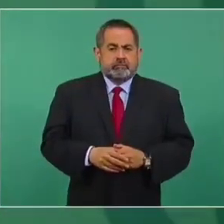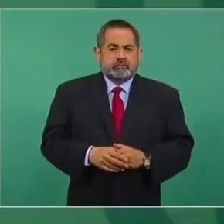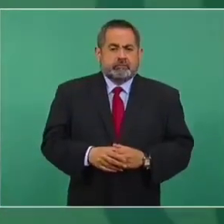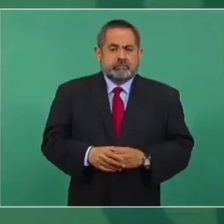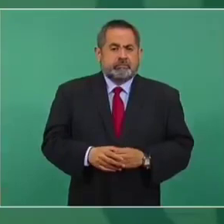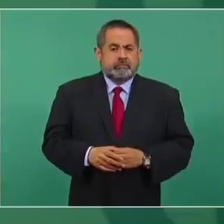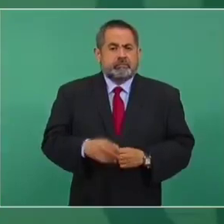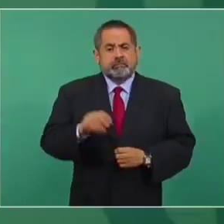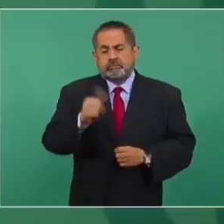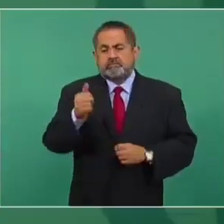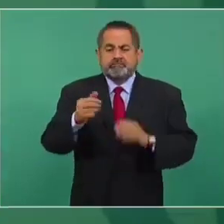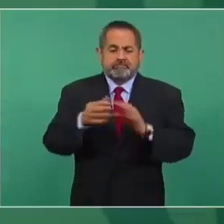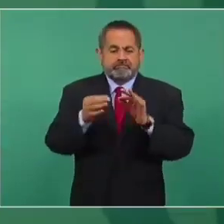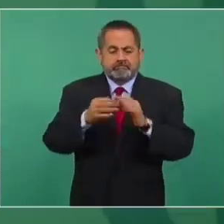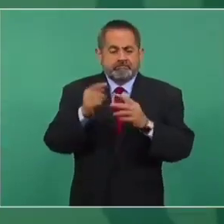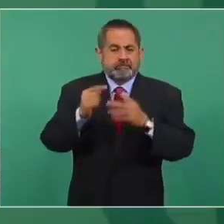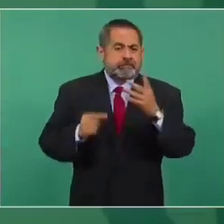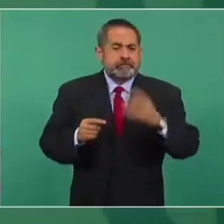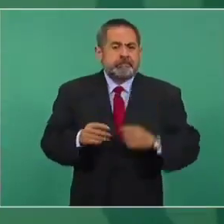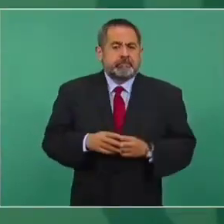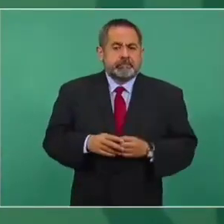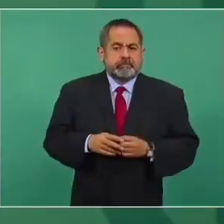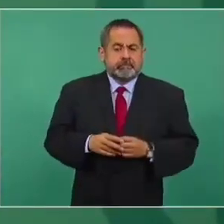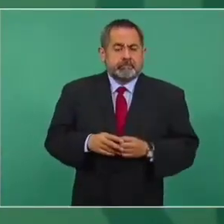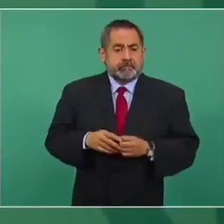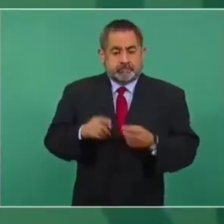Lo otro, el litio.